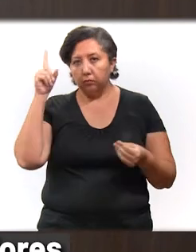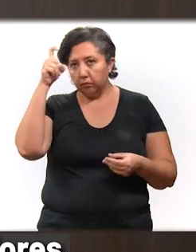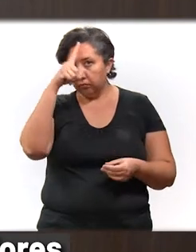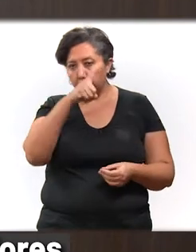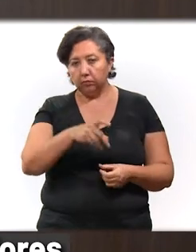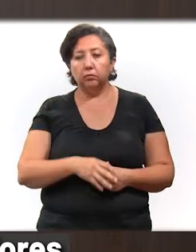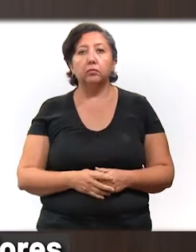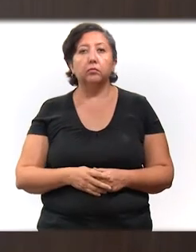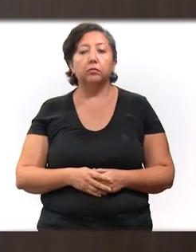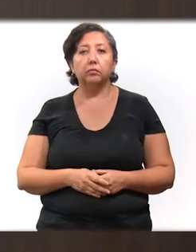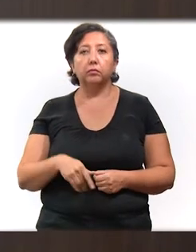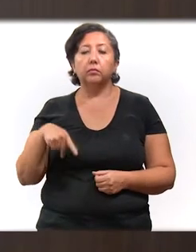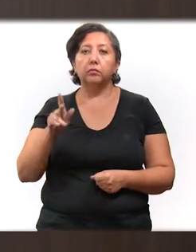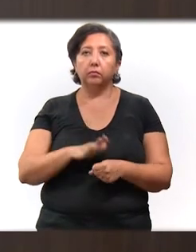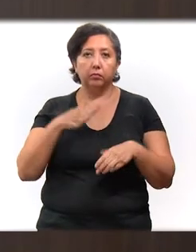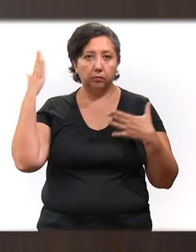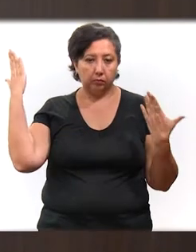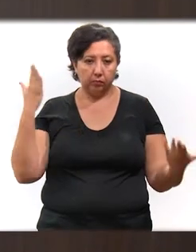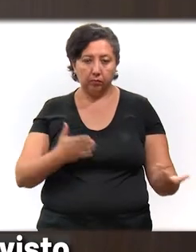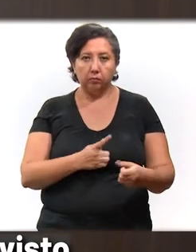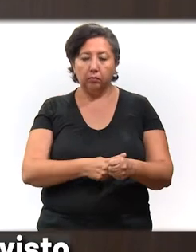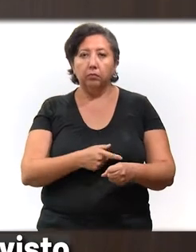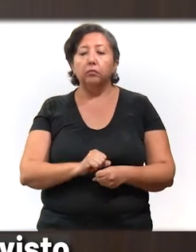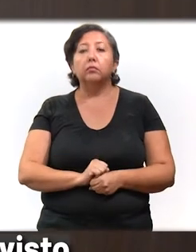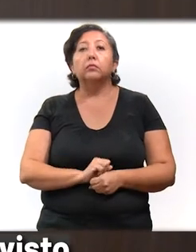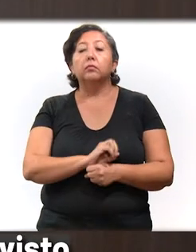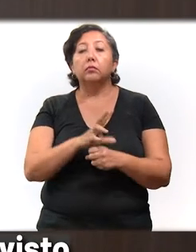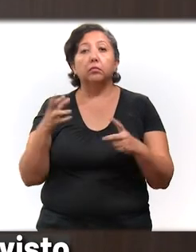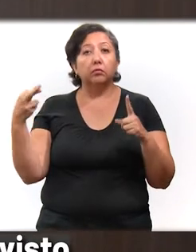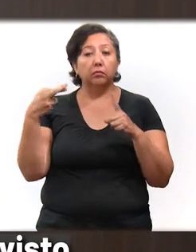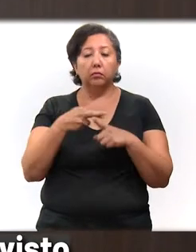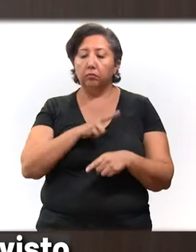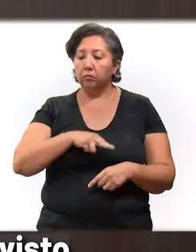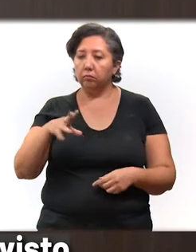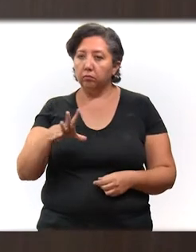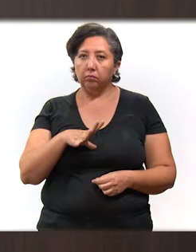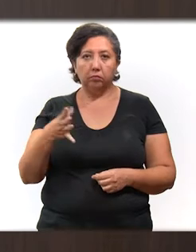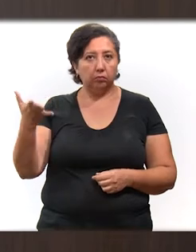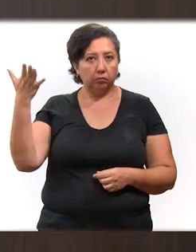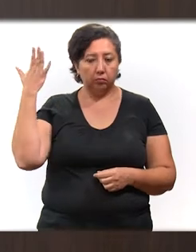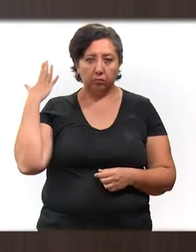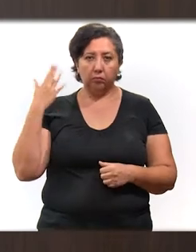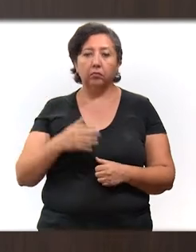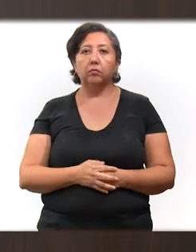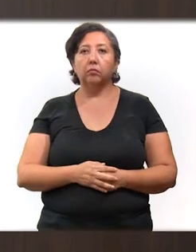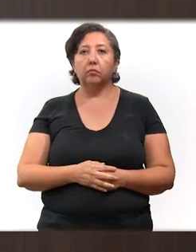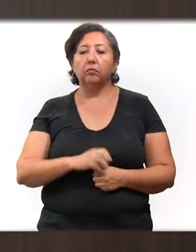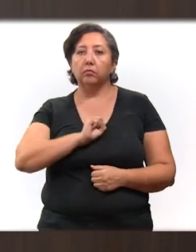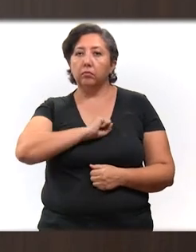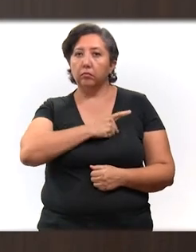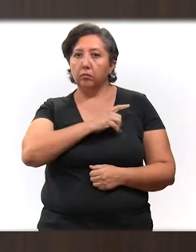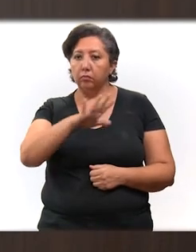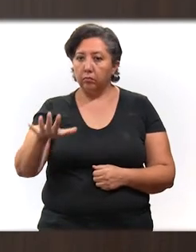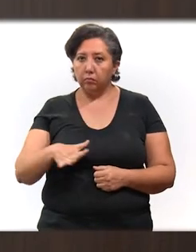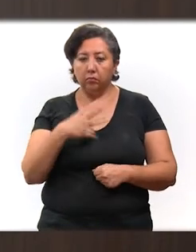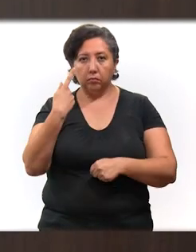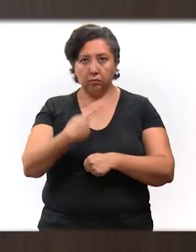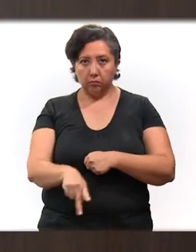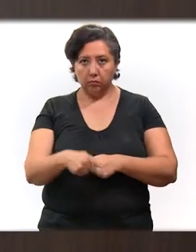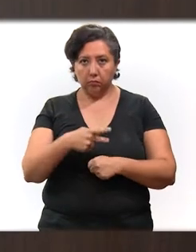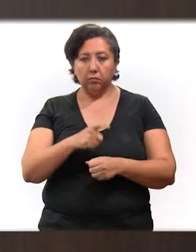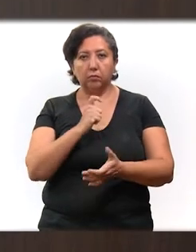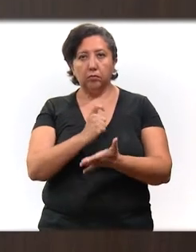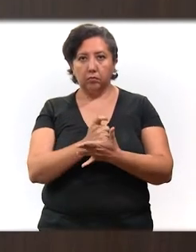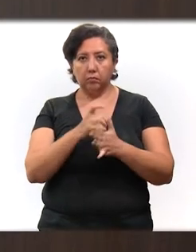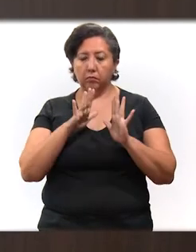complicados y retadores, pues con la llegada de la pandemia vinieron retos que nunca antes habíamos visto en nuestro estado. La salud de todos se puso en riesgo